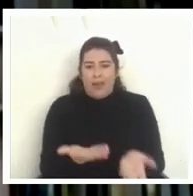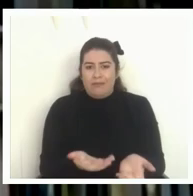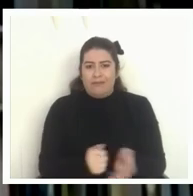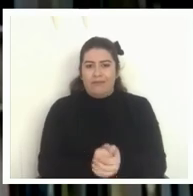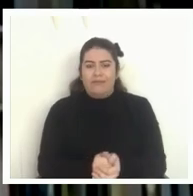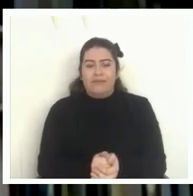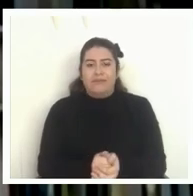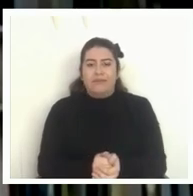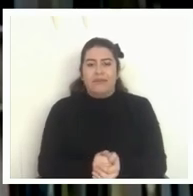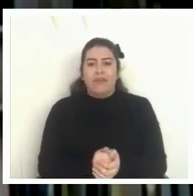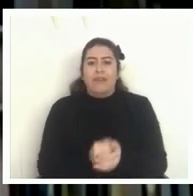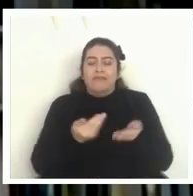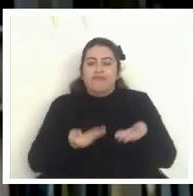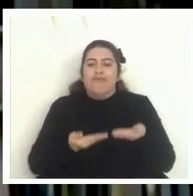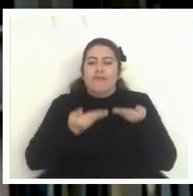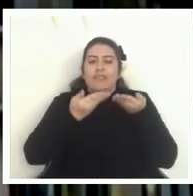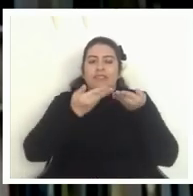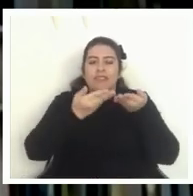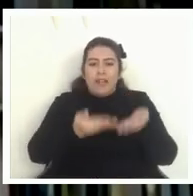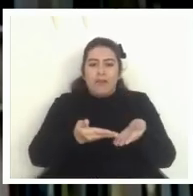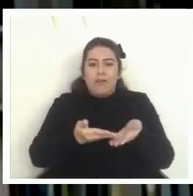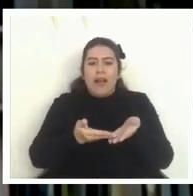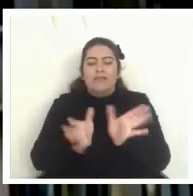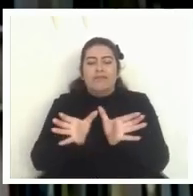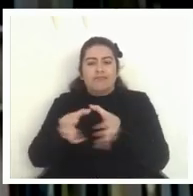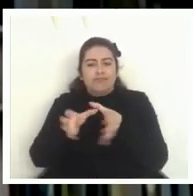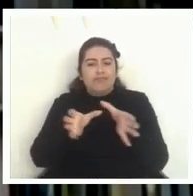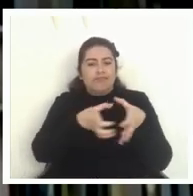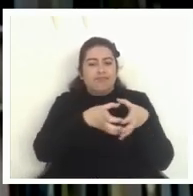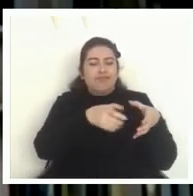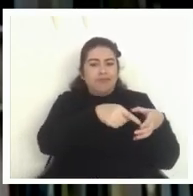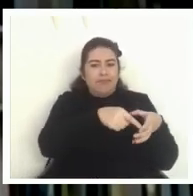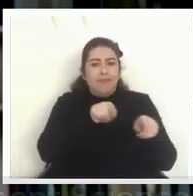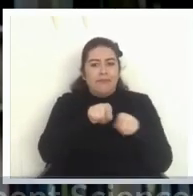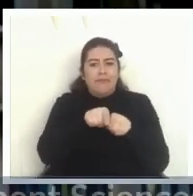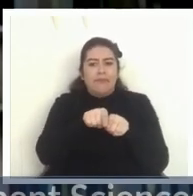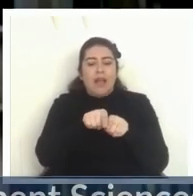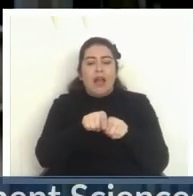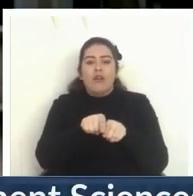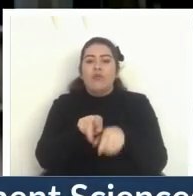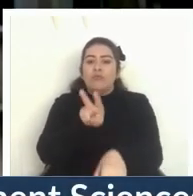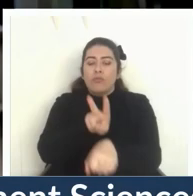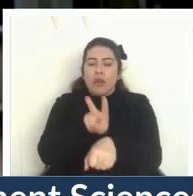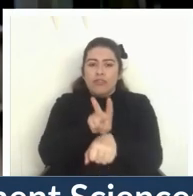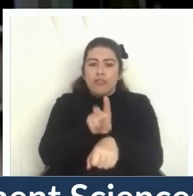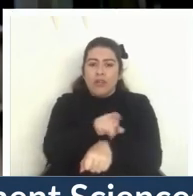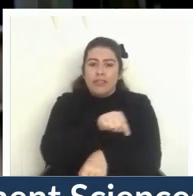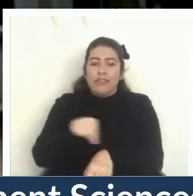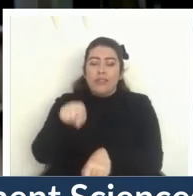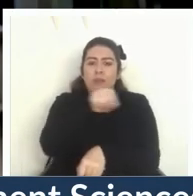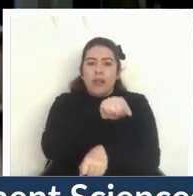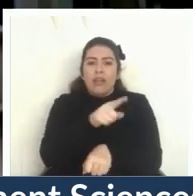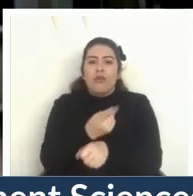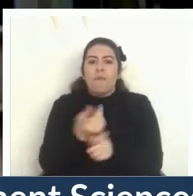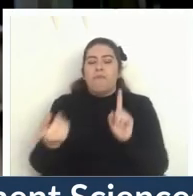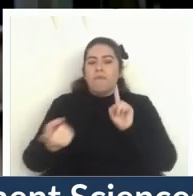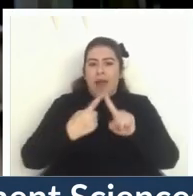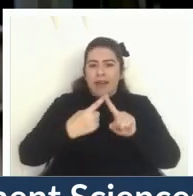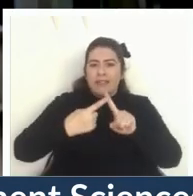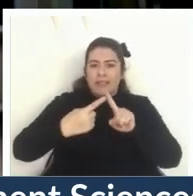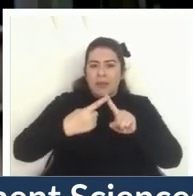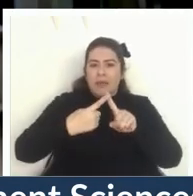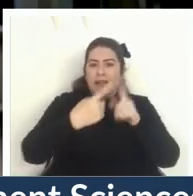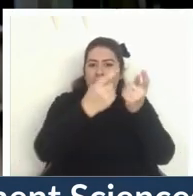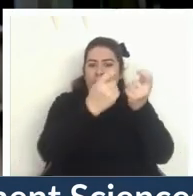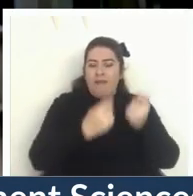proveer más agencias a los profesores para que puedan involucrarse en la evaluación